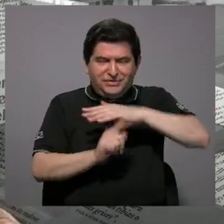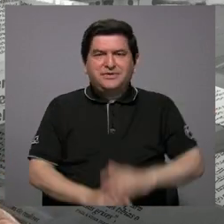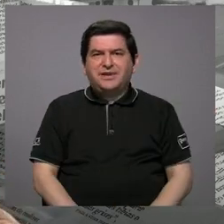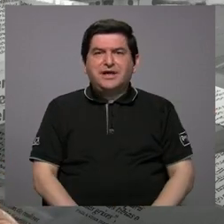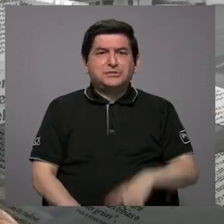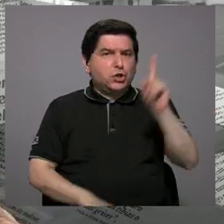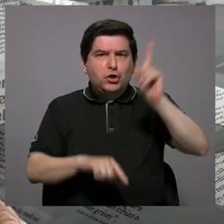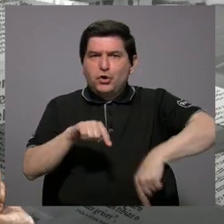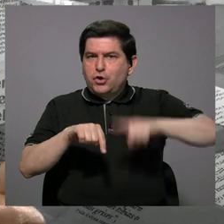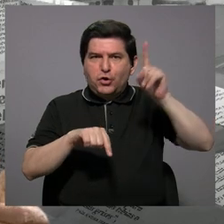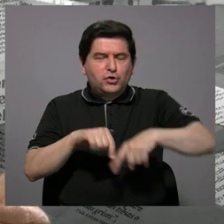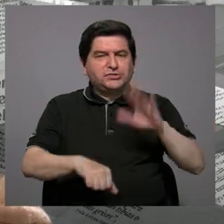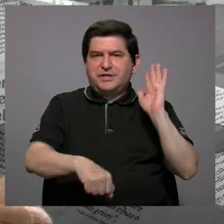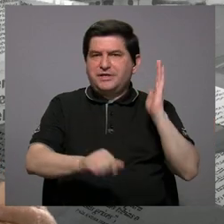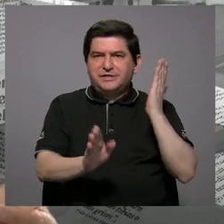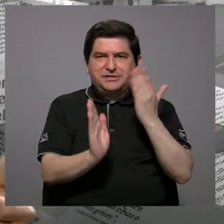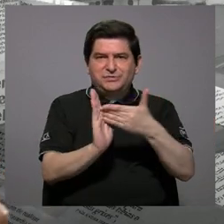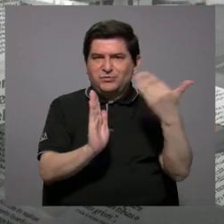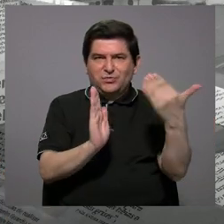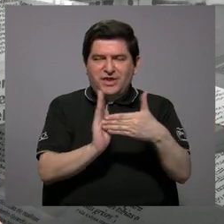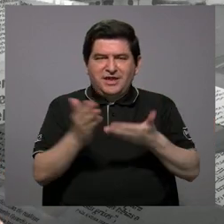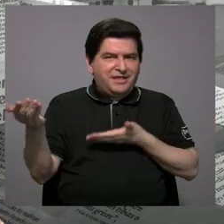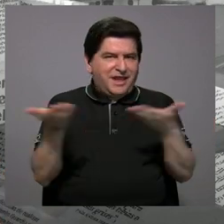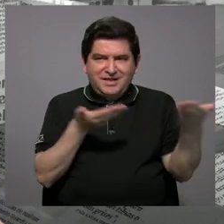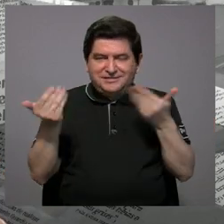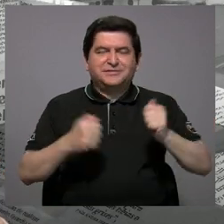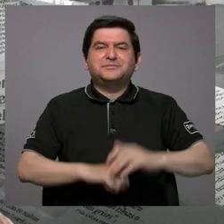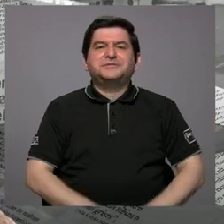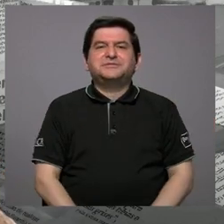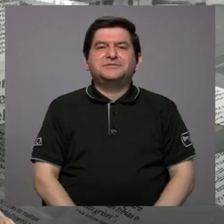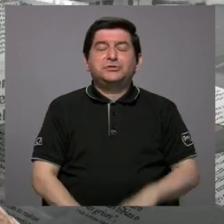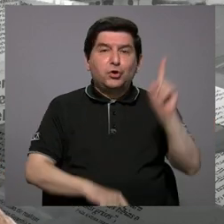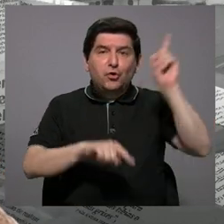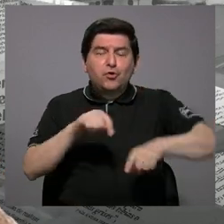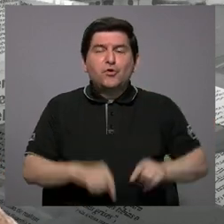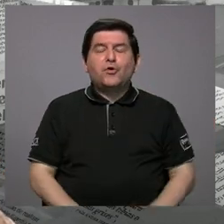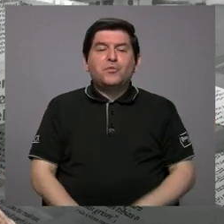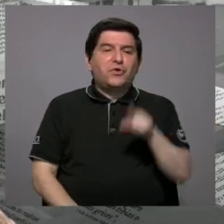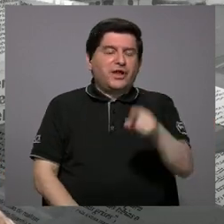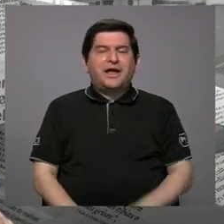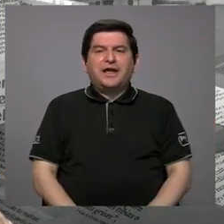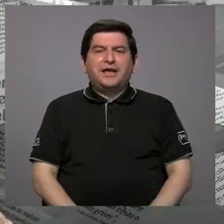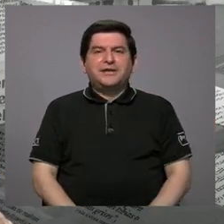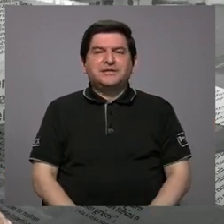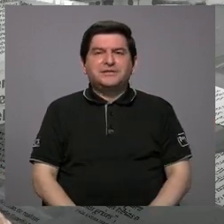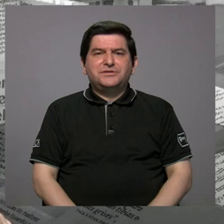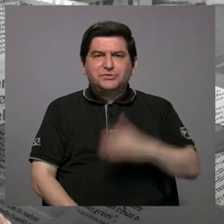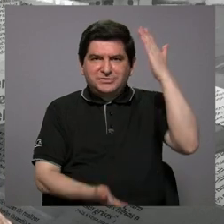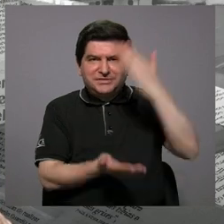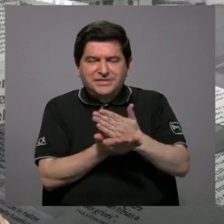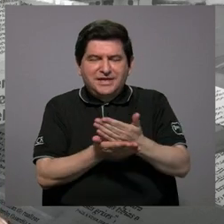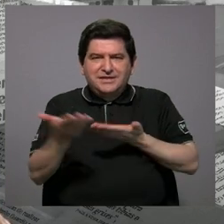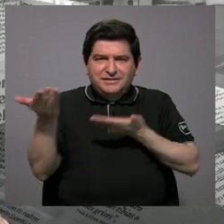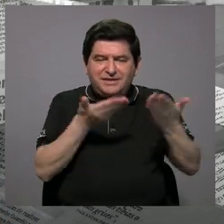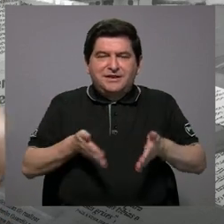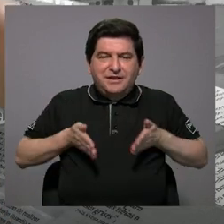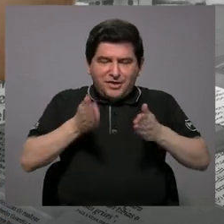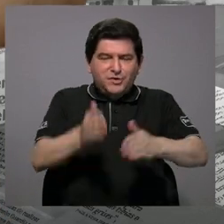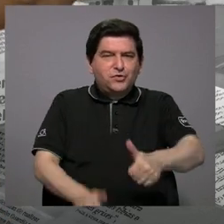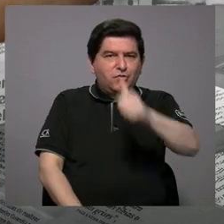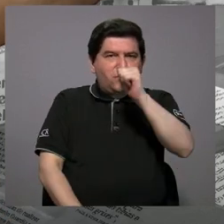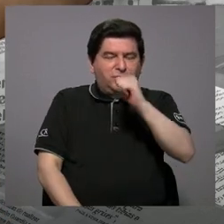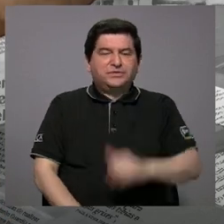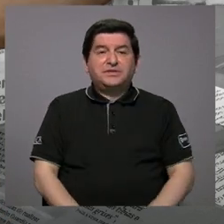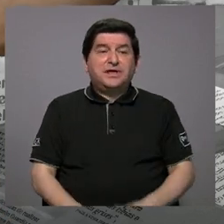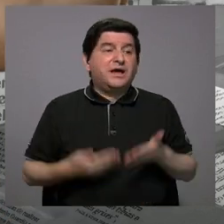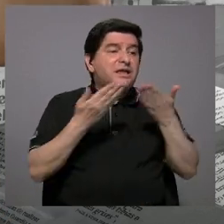no puede ser tocada, su servicio no puede ser tocado, o no podemos cerrarle el grifo de los que están en la ruta del agua para